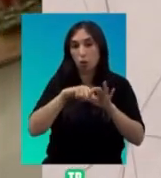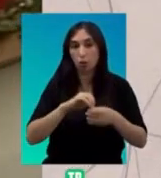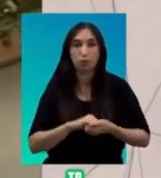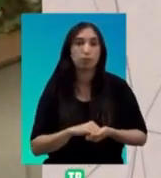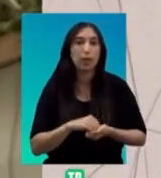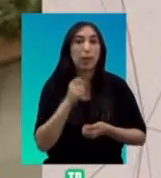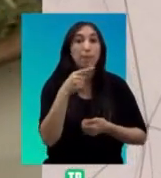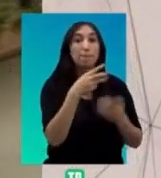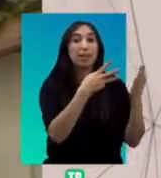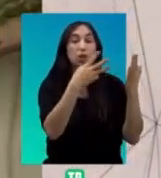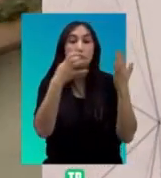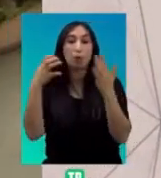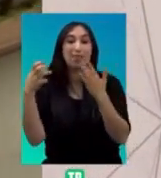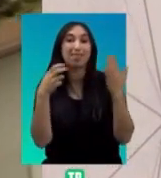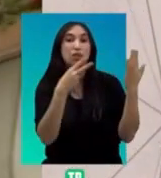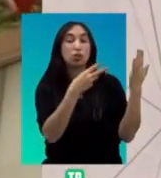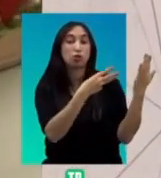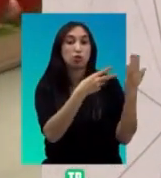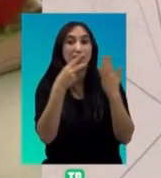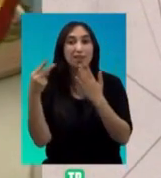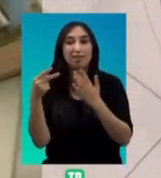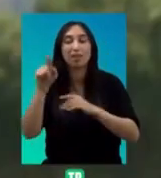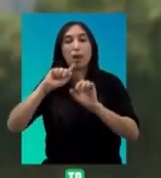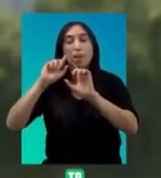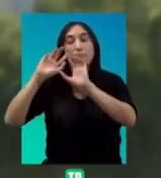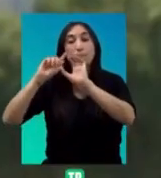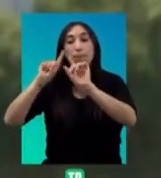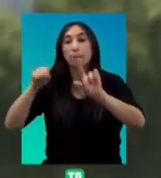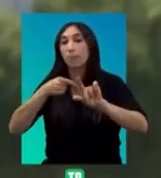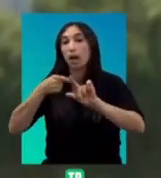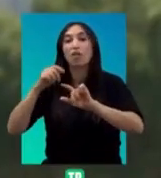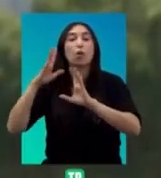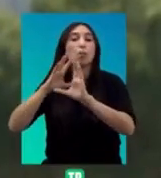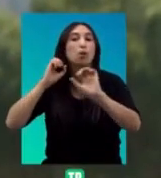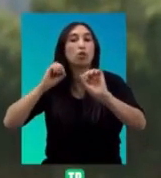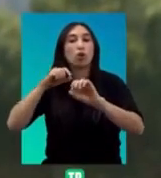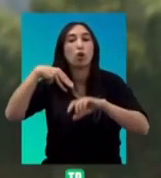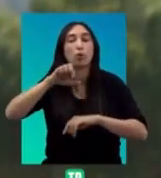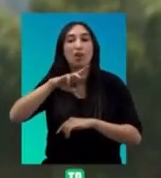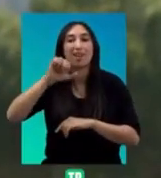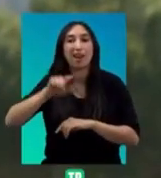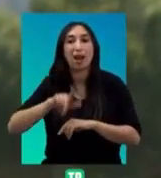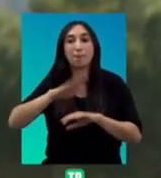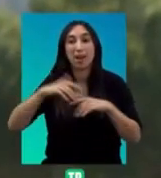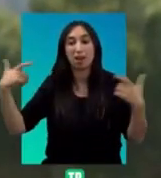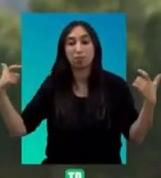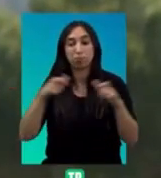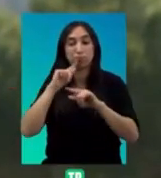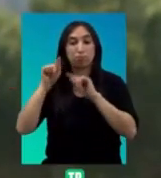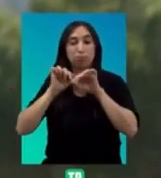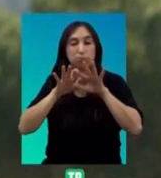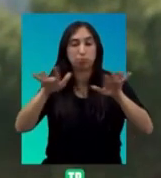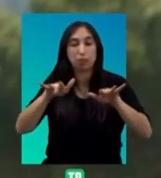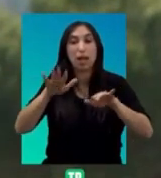En 1987 se firmó un protocolo en Montreal... ...que dio lugar a una disminución muy drástica... ...de la emisión de estos compuestos a la atmósfera...